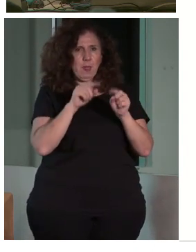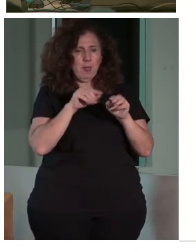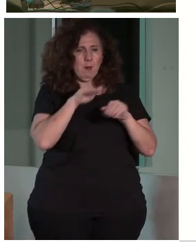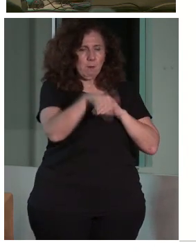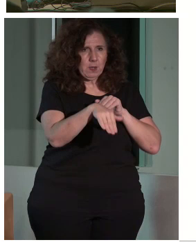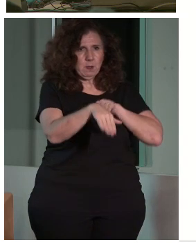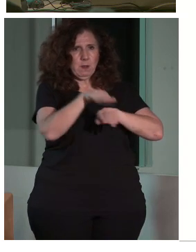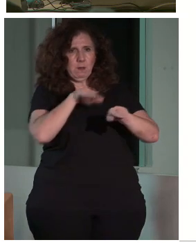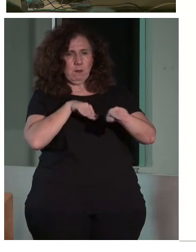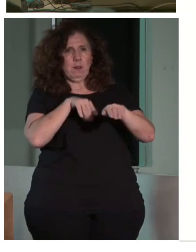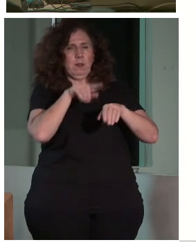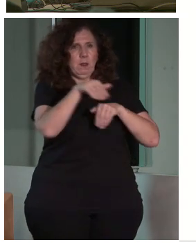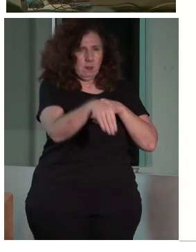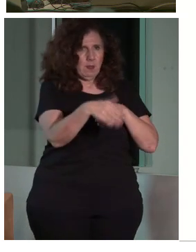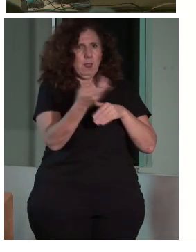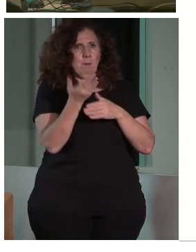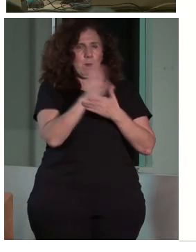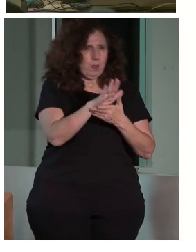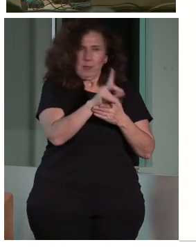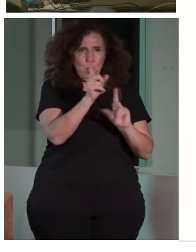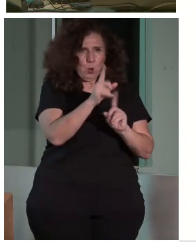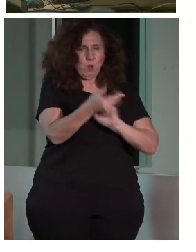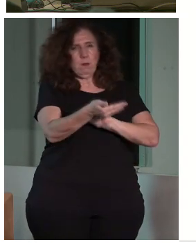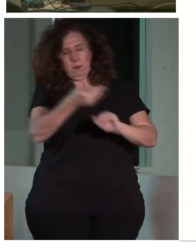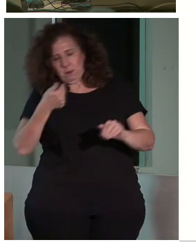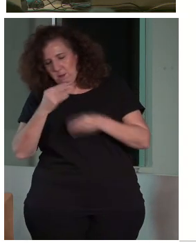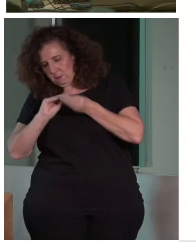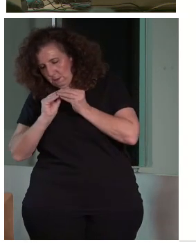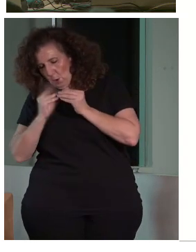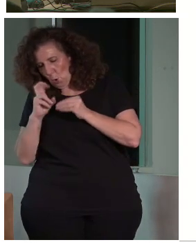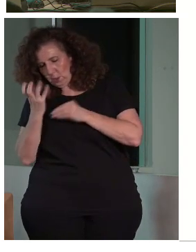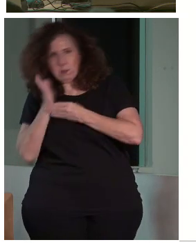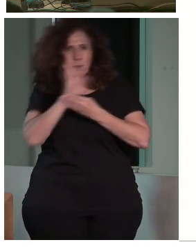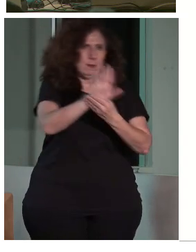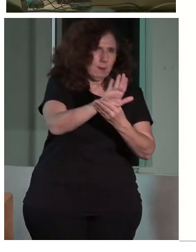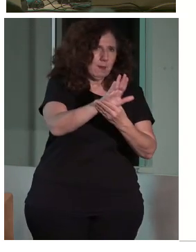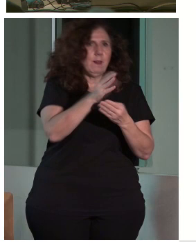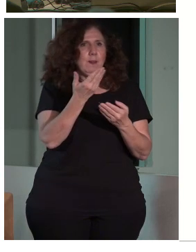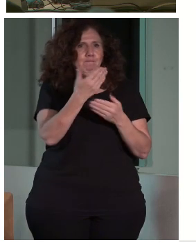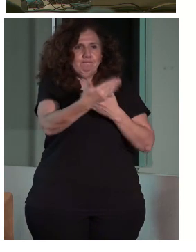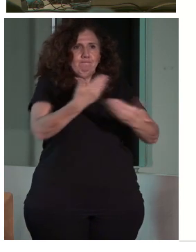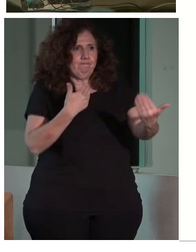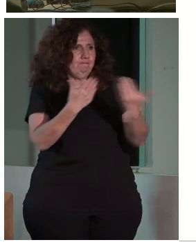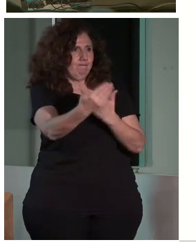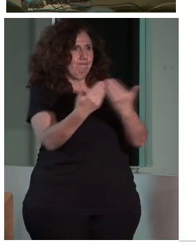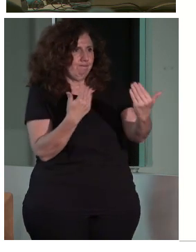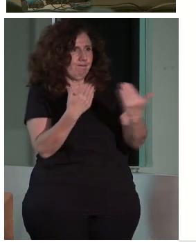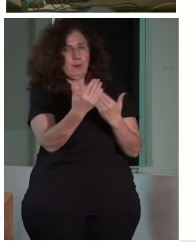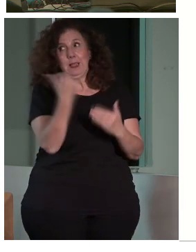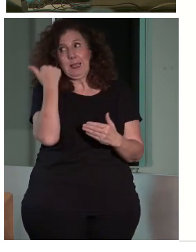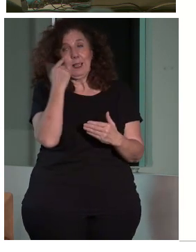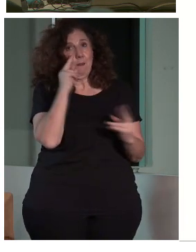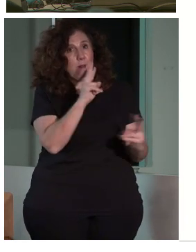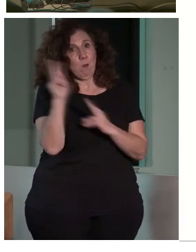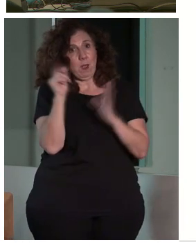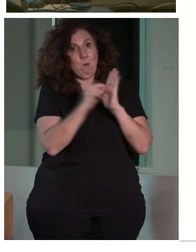y ofrecer otras propuestas y analizarlo, ¿no? Eso es lo que se propone en este punto cuatro, ¿no? Que no